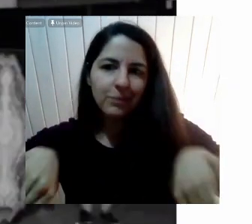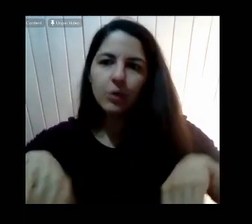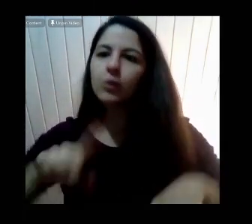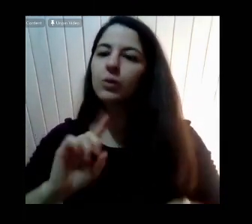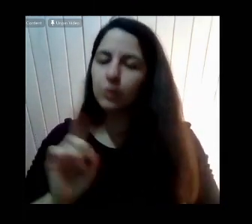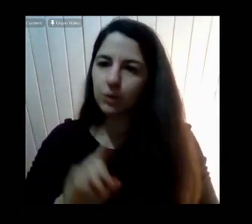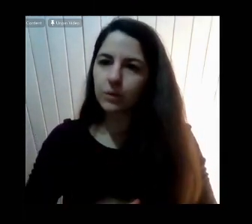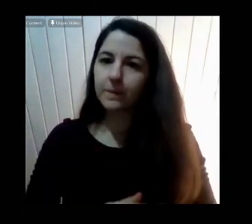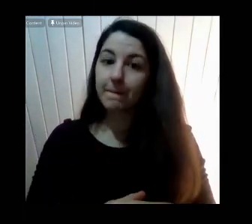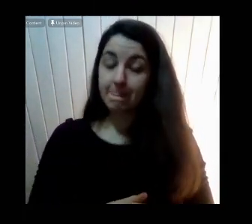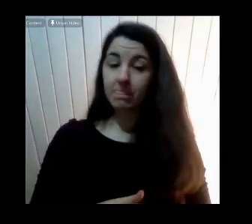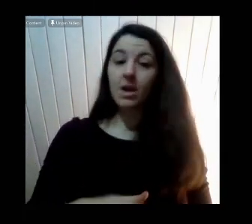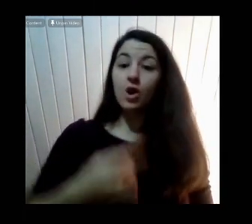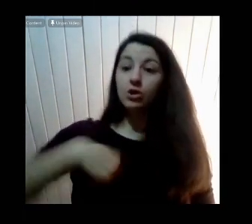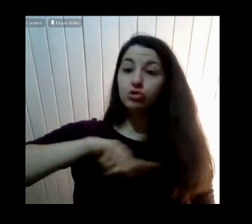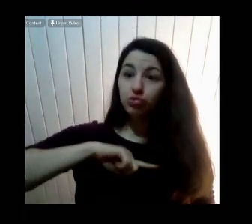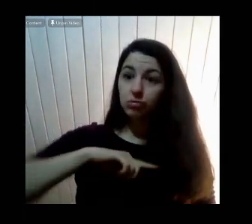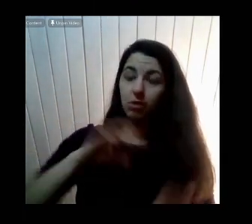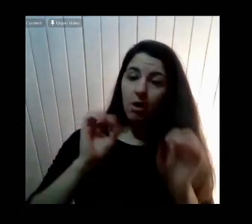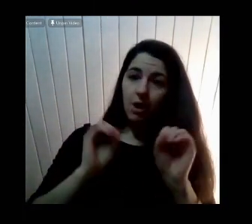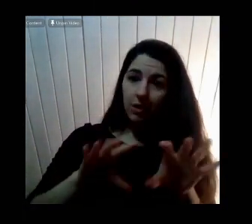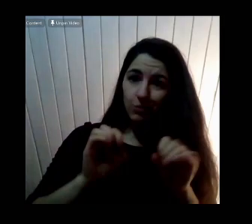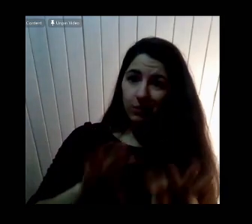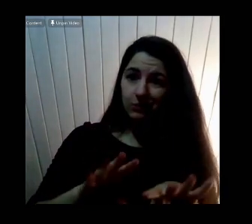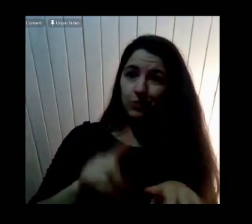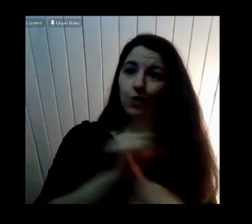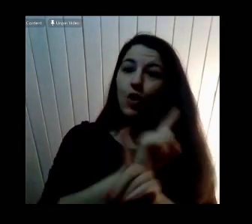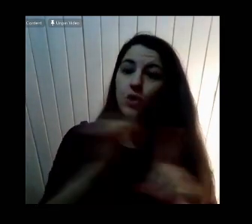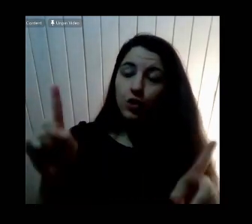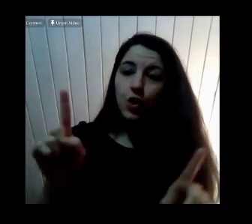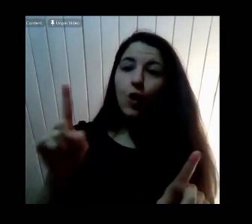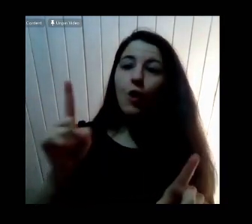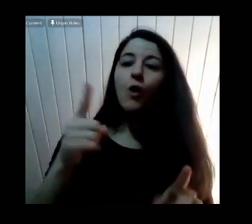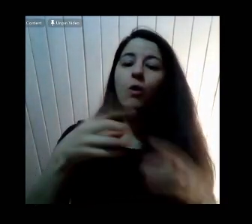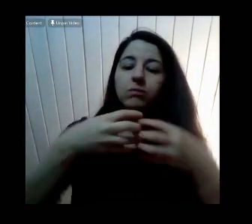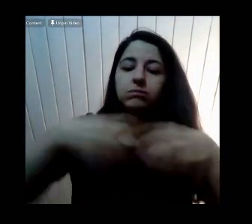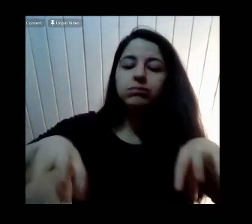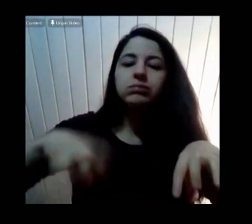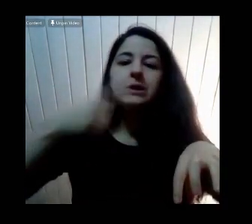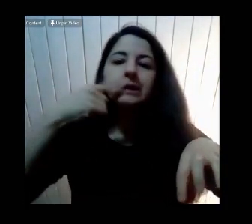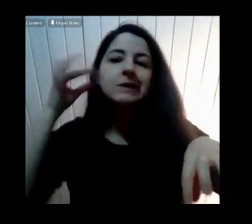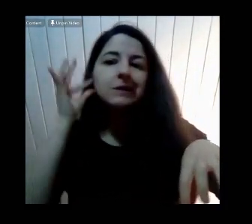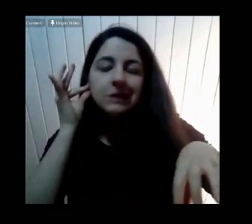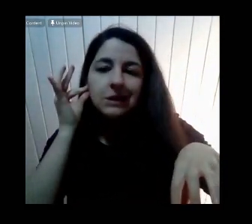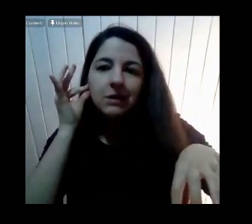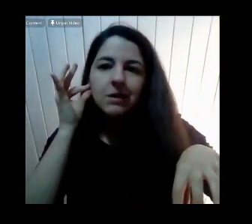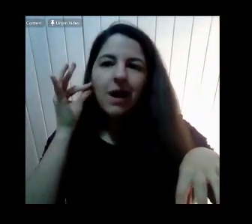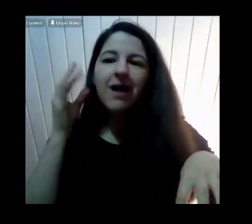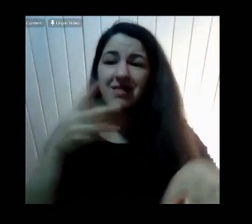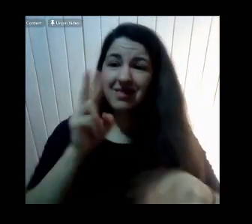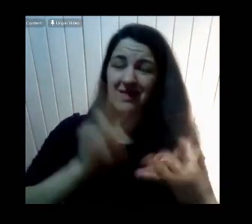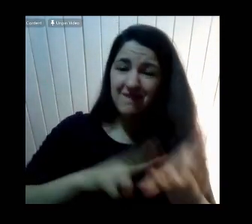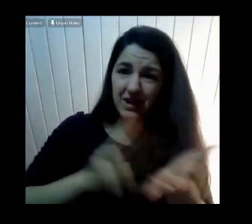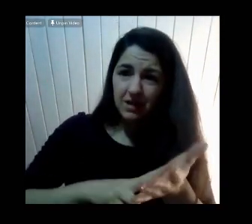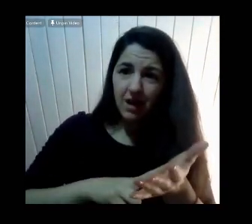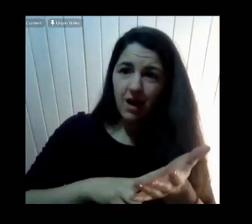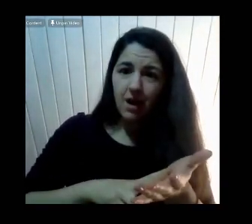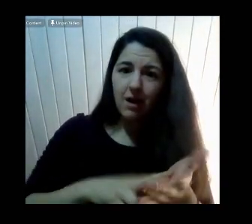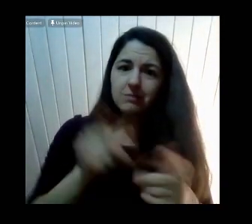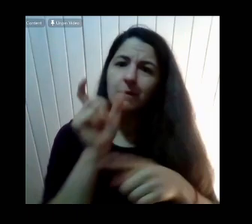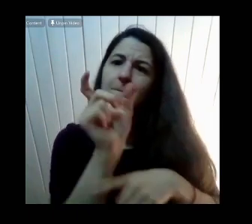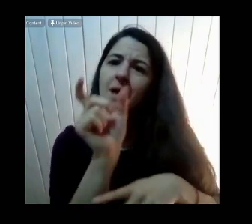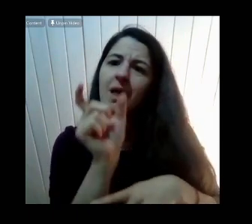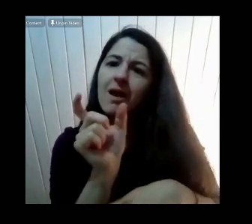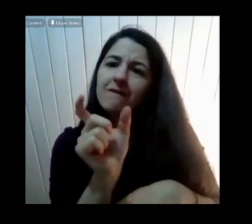Un concepto Que se utilice Digamos Es más bien Parte como una Consigna En pedagogía A propósito De la pedagogía